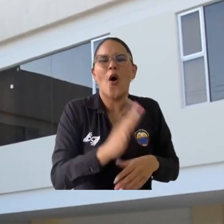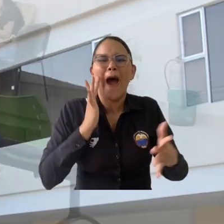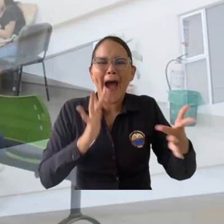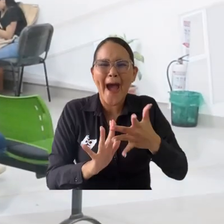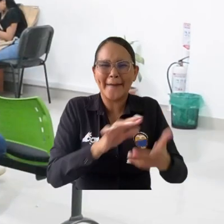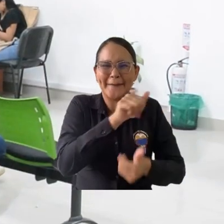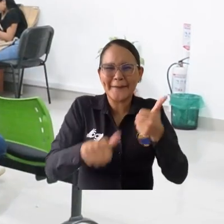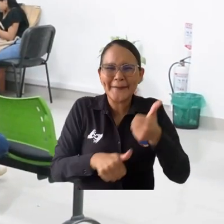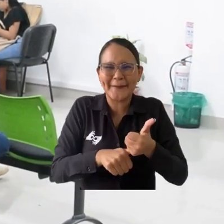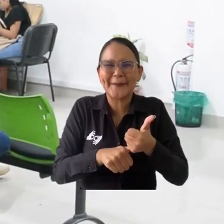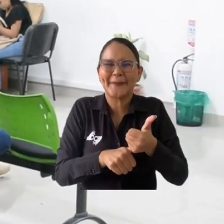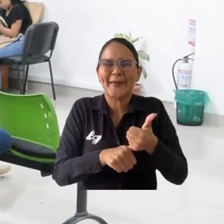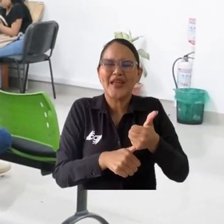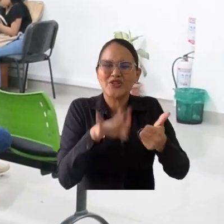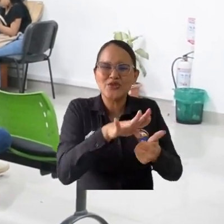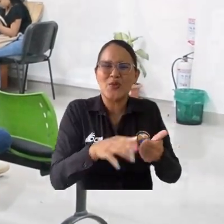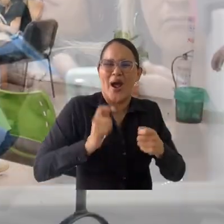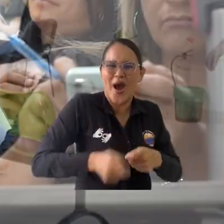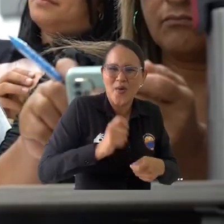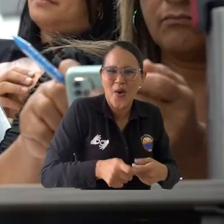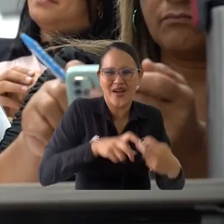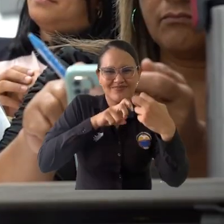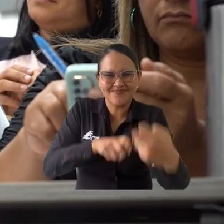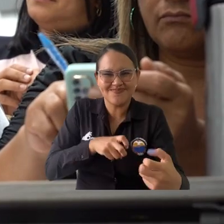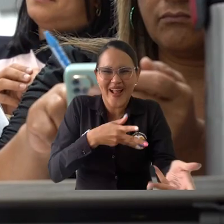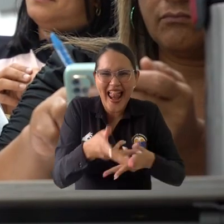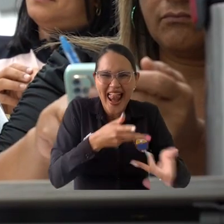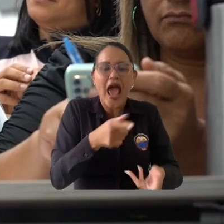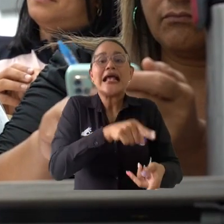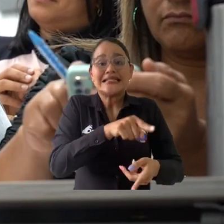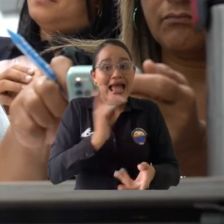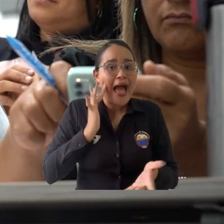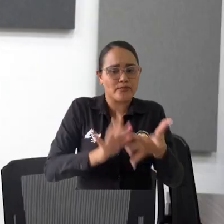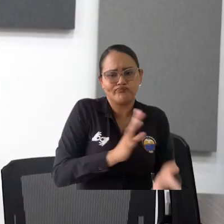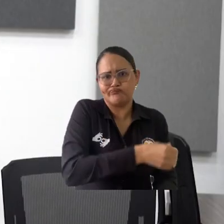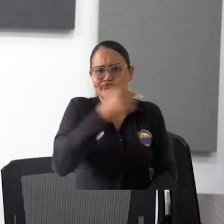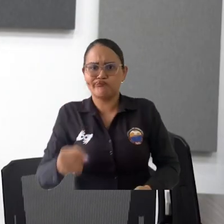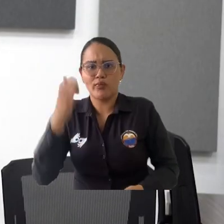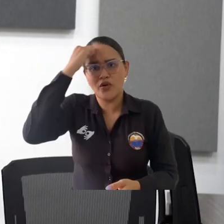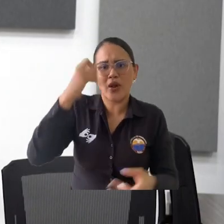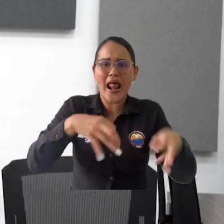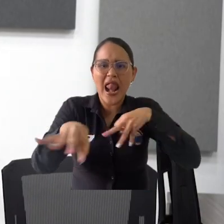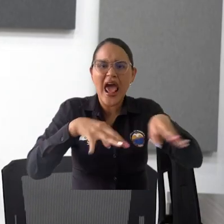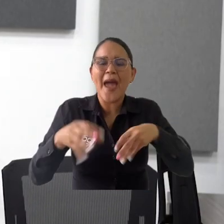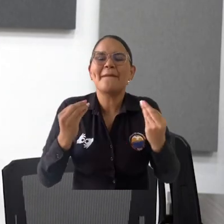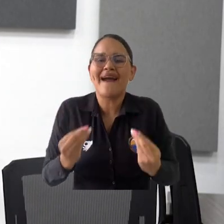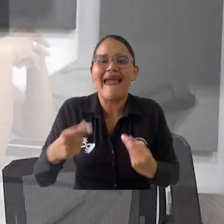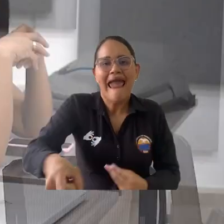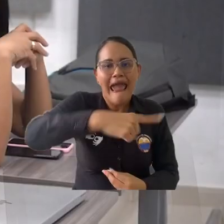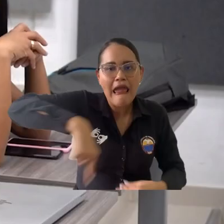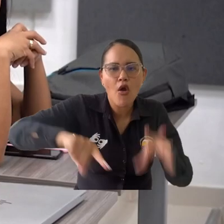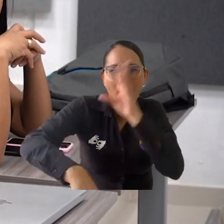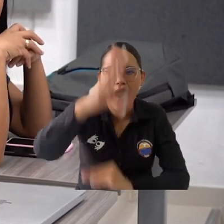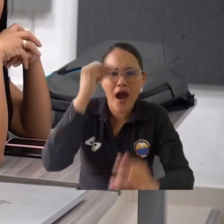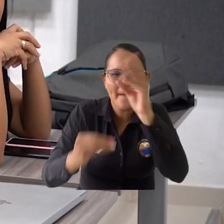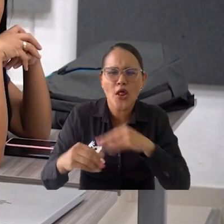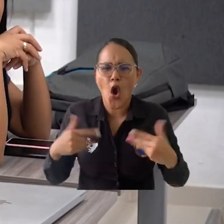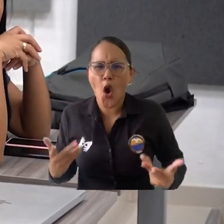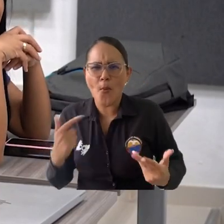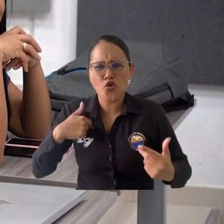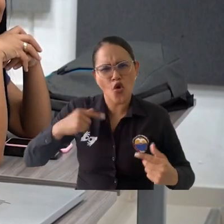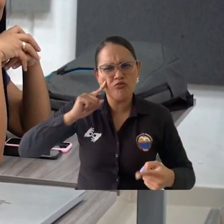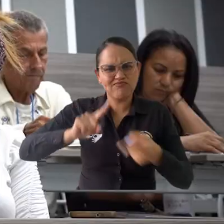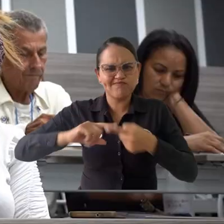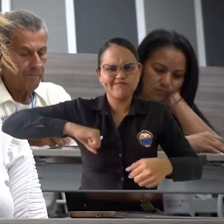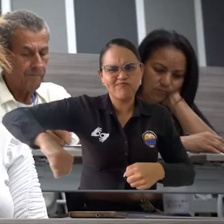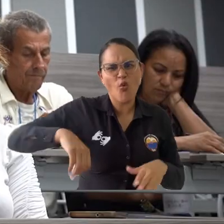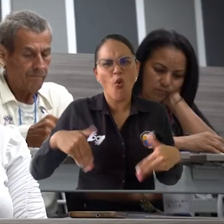centro de conciliación para desarrollar exitosamente las unidades de aprendizaje que le permitirán a la población migrante conocer y velar en comunidad